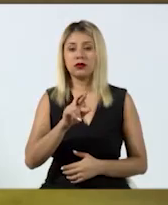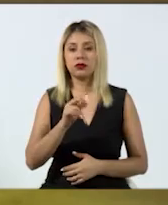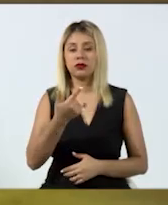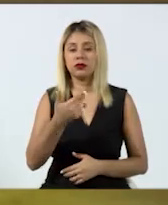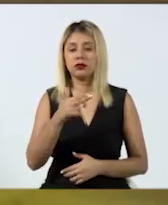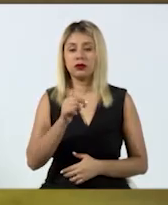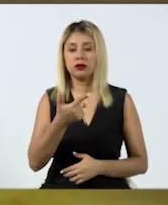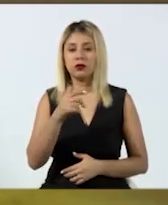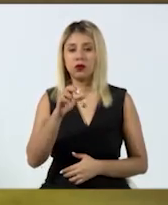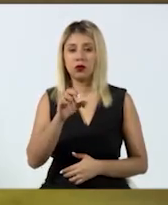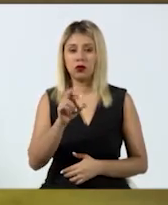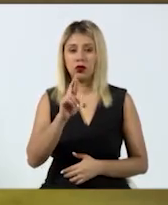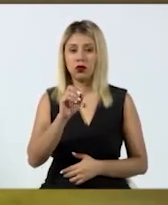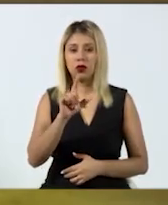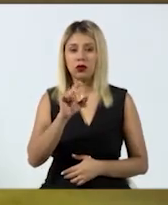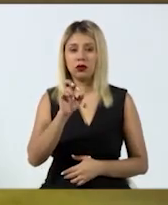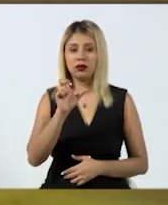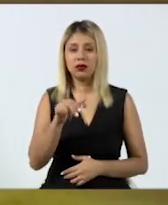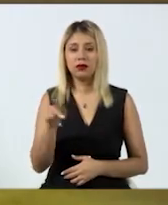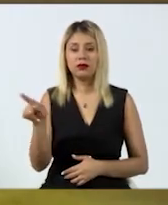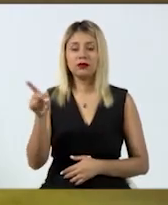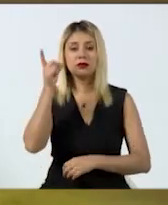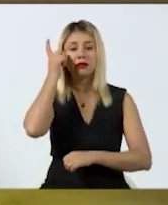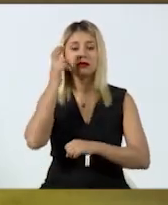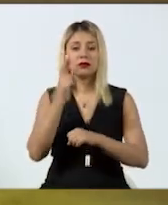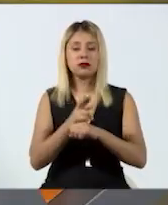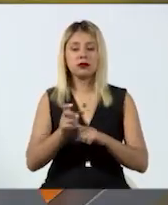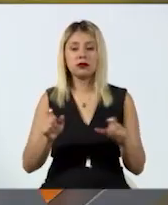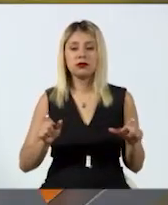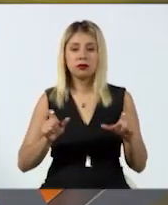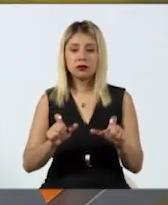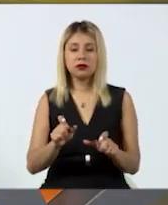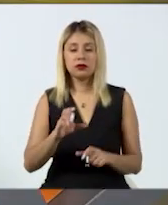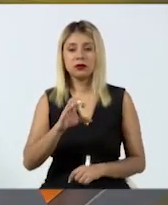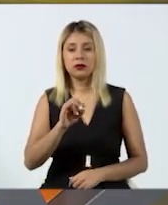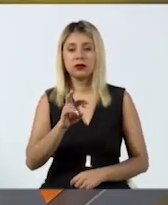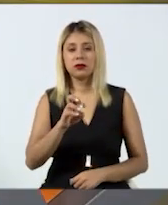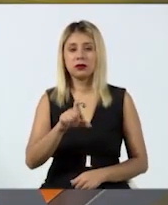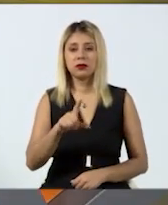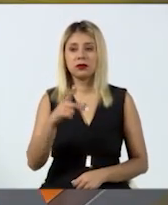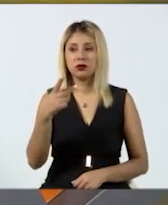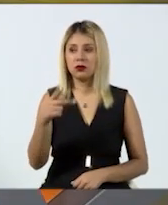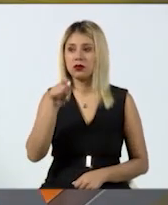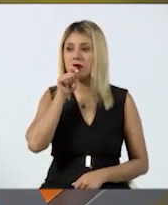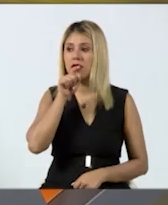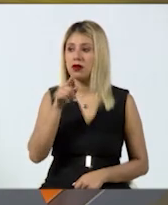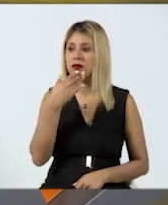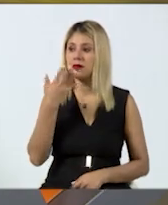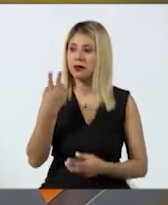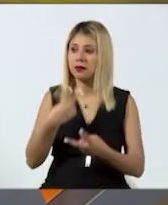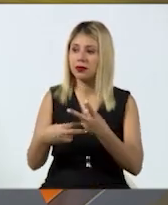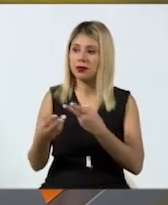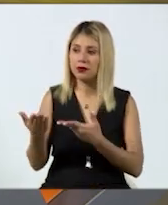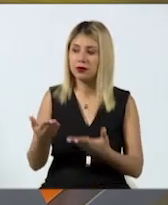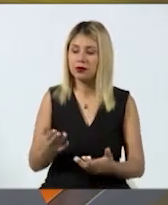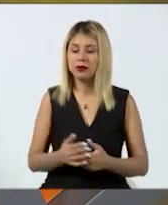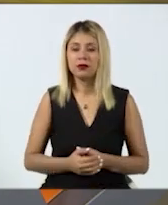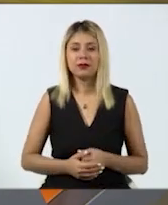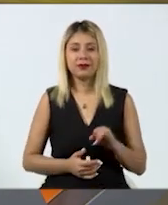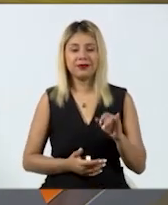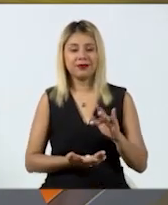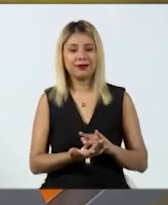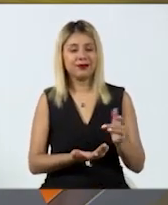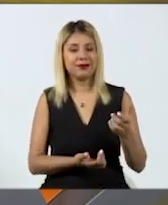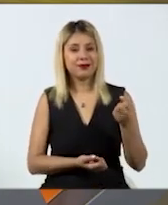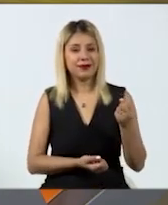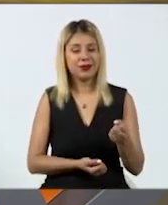exdirector de la Unidad Estatal de Protección Civil y Bomberos de Jalisco. Caballero, bienvenido. David, ¿cómo está? Un gusto saludarle. El gusto es nuestro de que nos esté